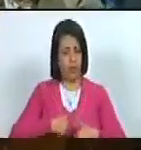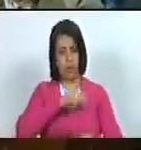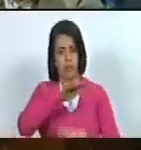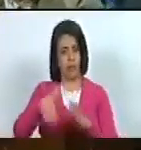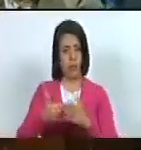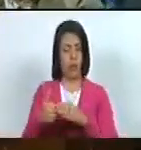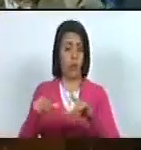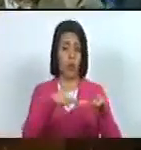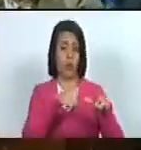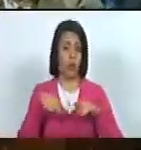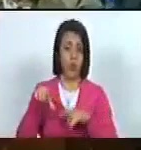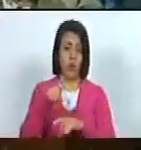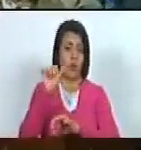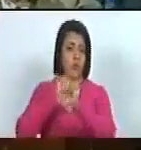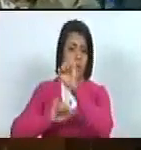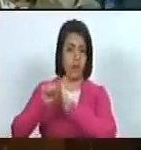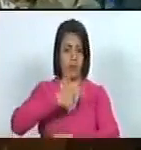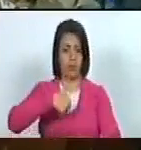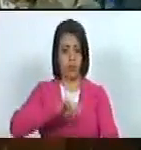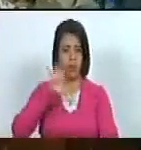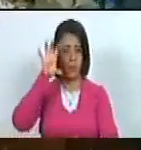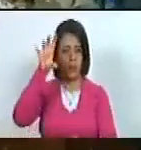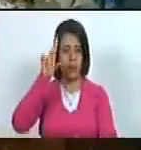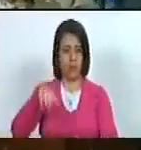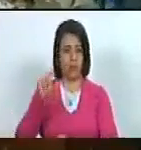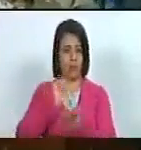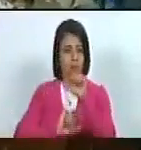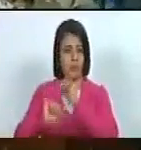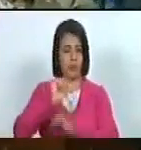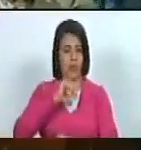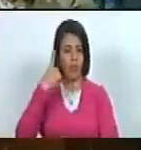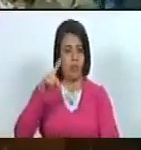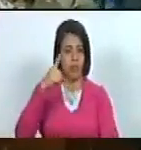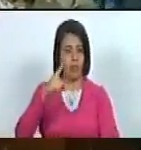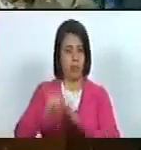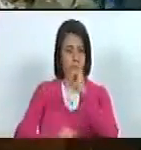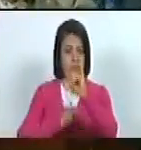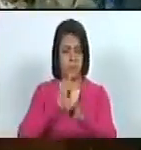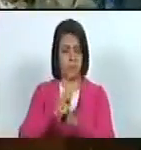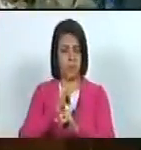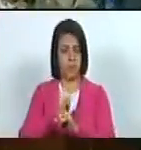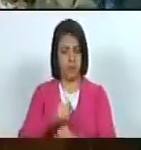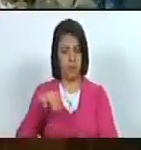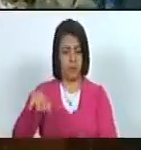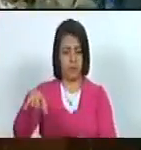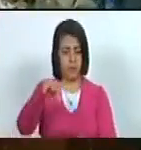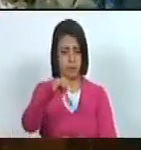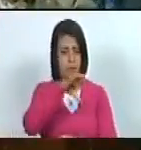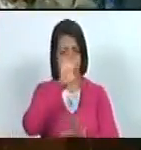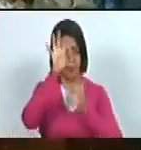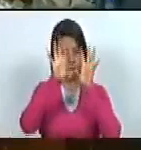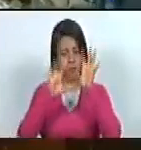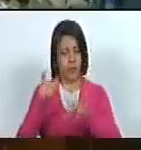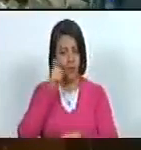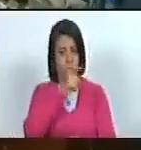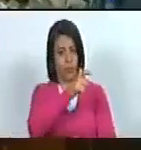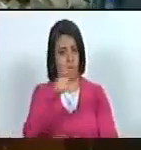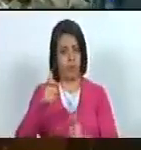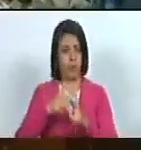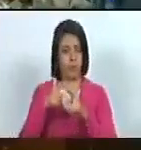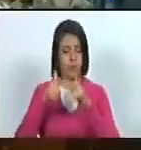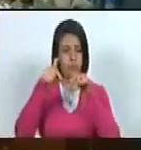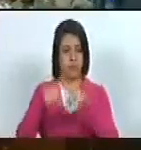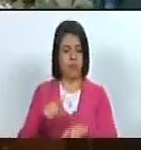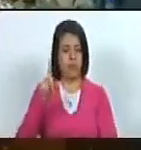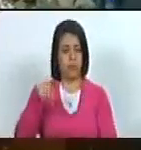espacio defendiendo nuestro país y defendiendo el derecho internacional de los estados y de los pueblos es por eso